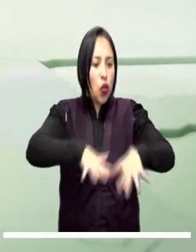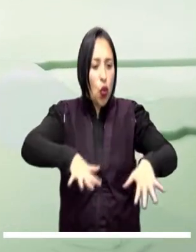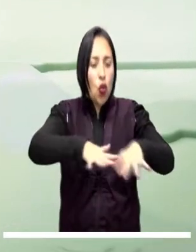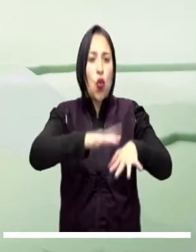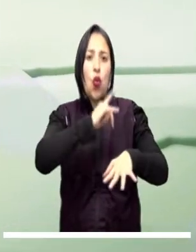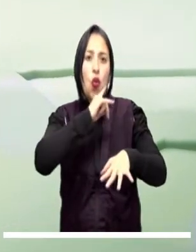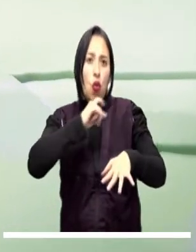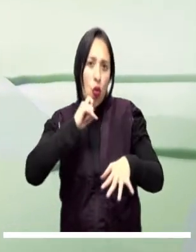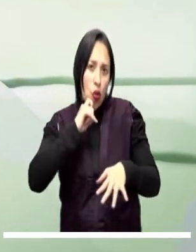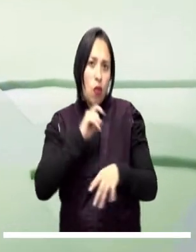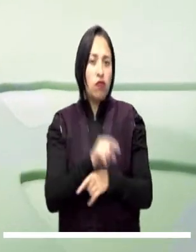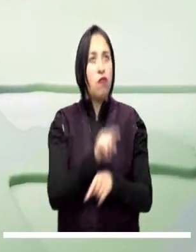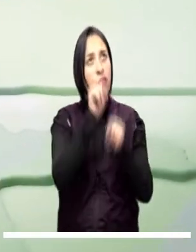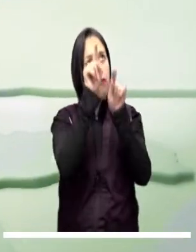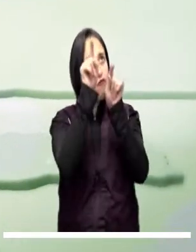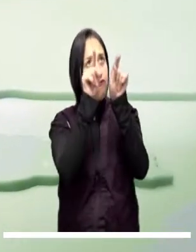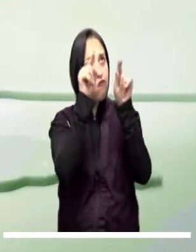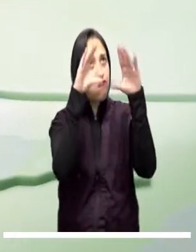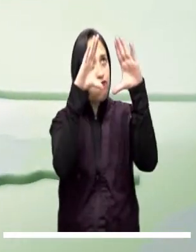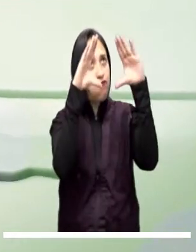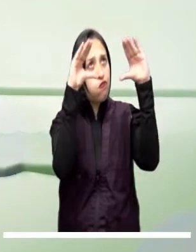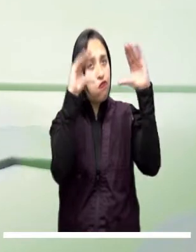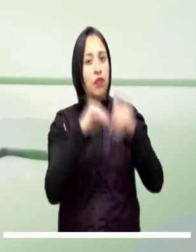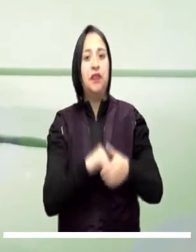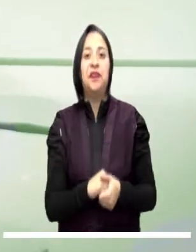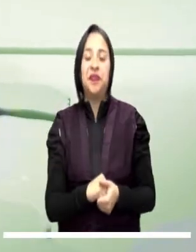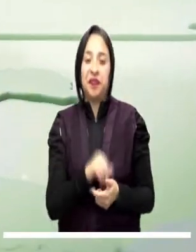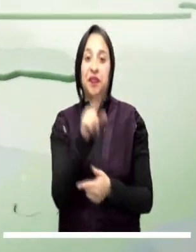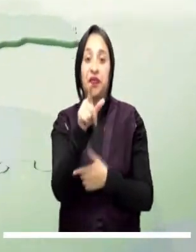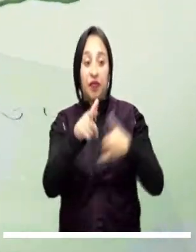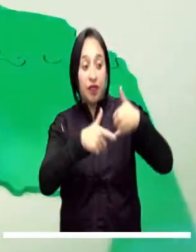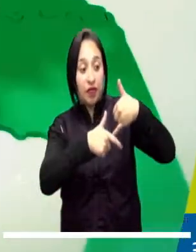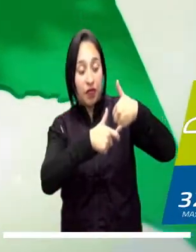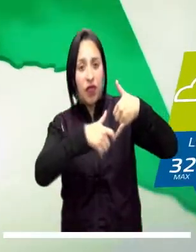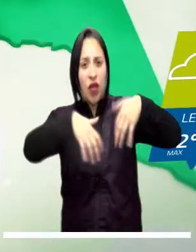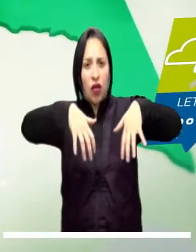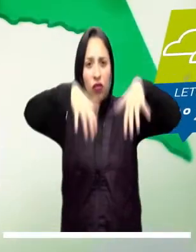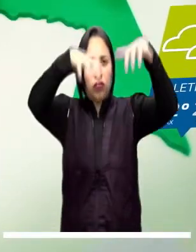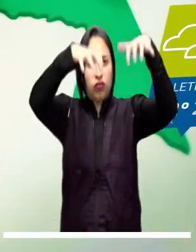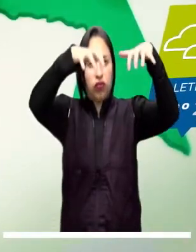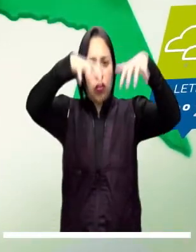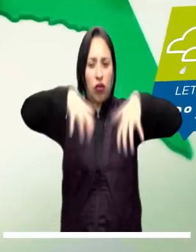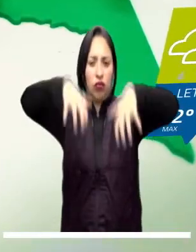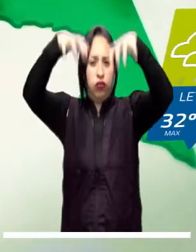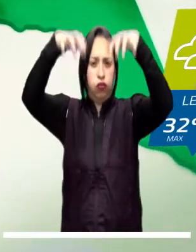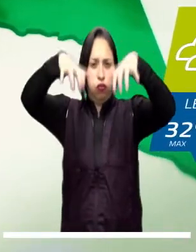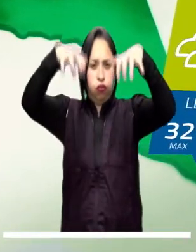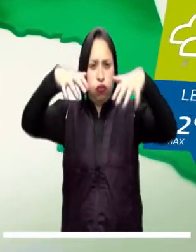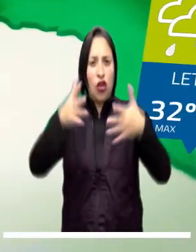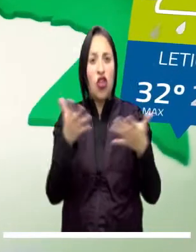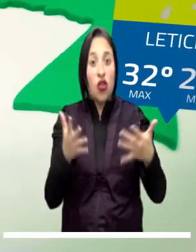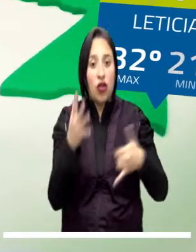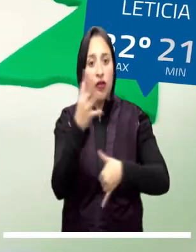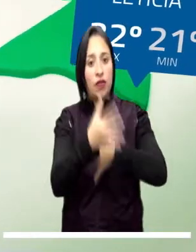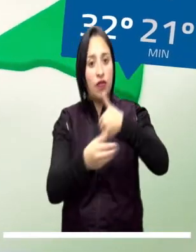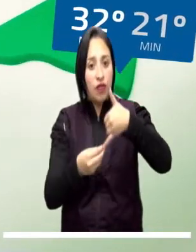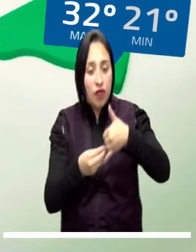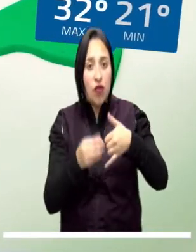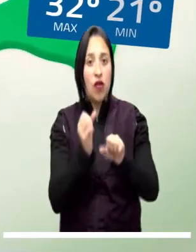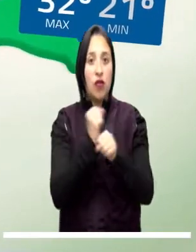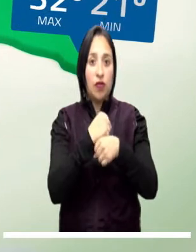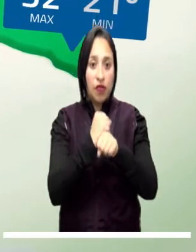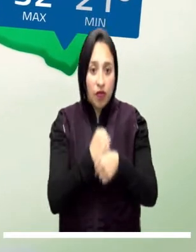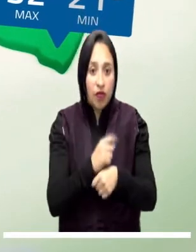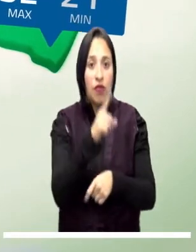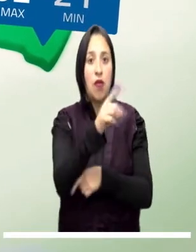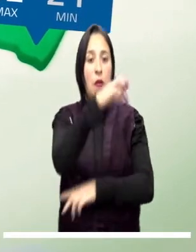El resto del área espera tiempo seco y cielo parcialmente nublado. La Amazonía estima lluvias intensas sobre diferentes puntos del Guaviare,